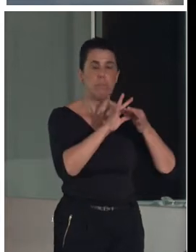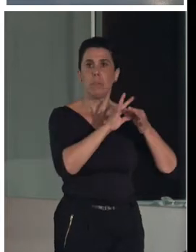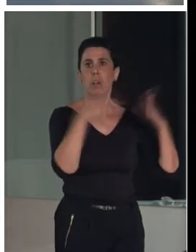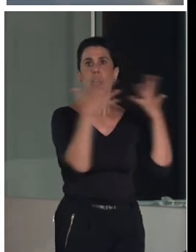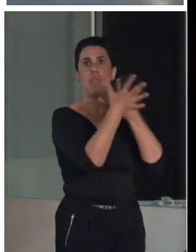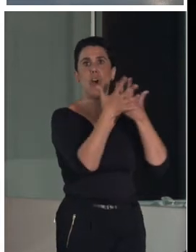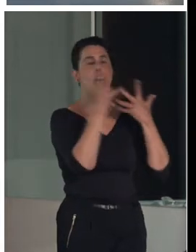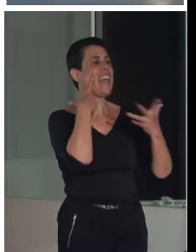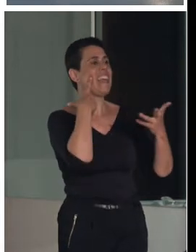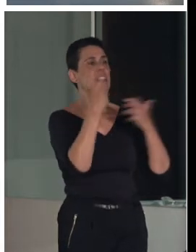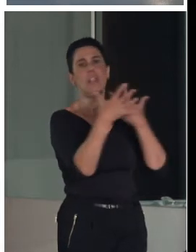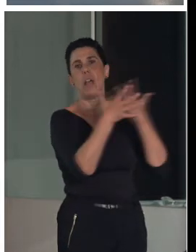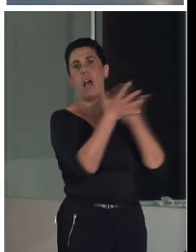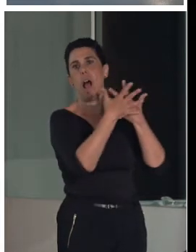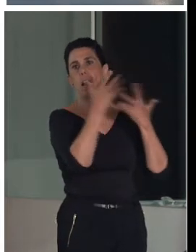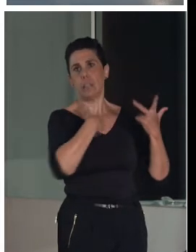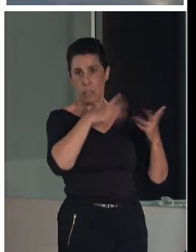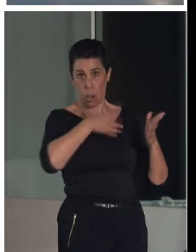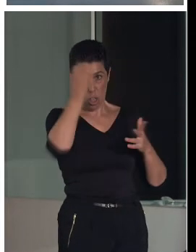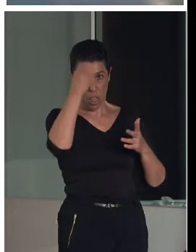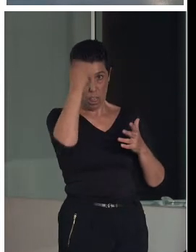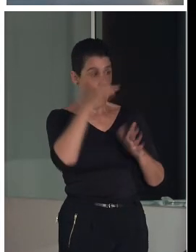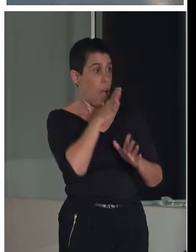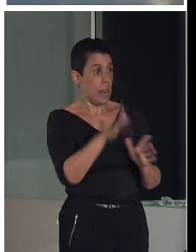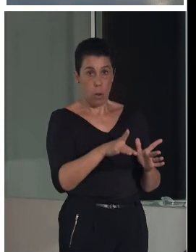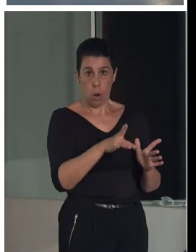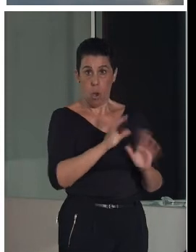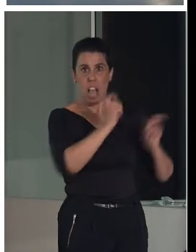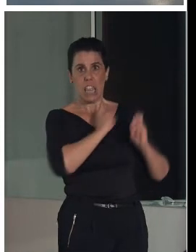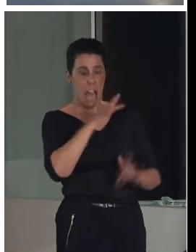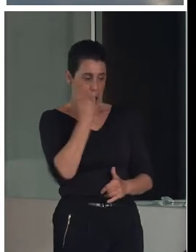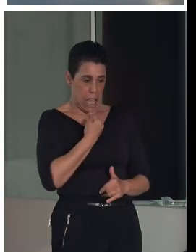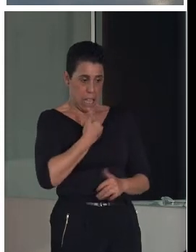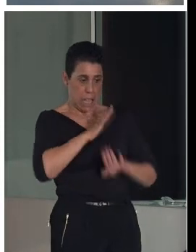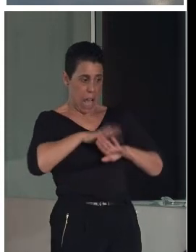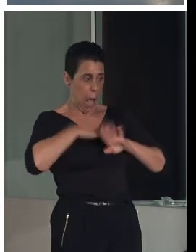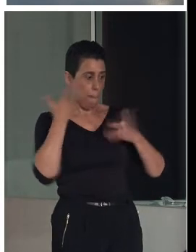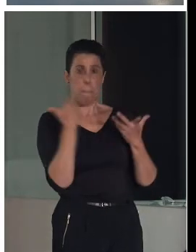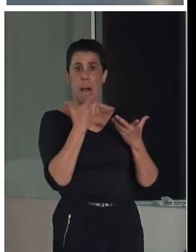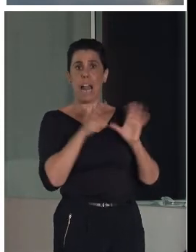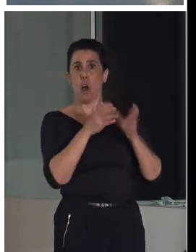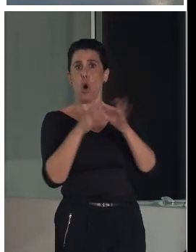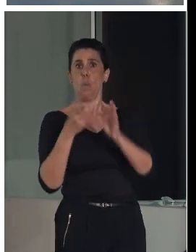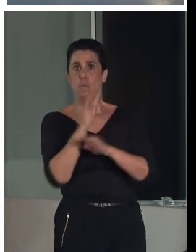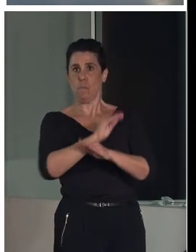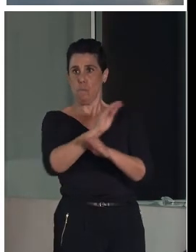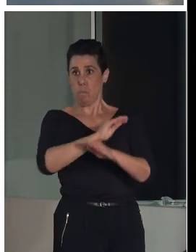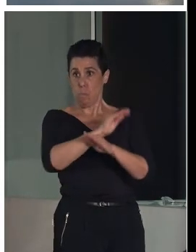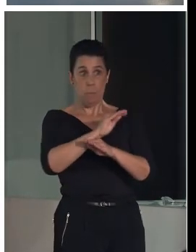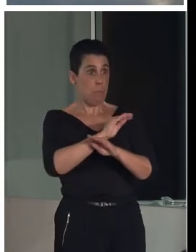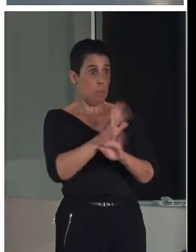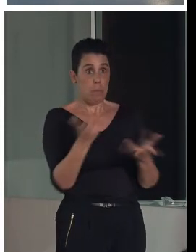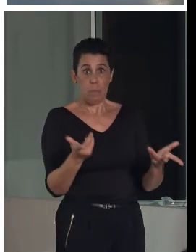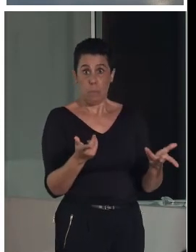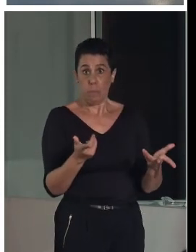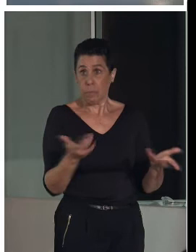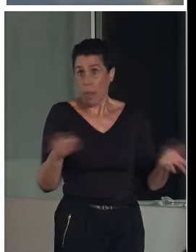motor de desarrollo de los pueblos y como elemento de identidad para el mantenimiento de las comunidades. Os sonará porque es la descripción de lo que es la gestión